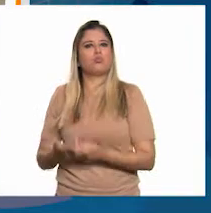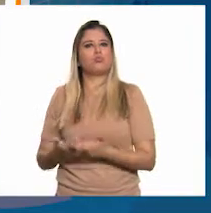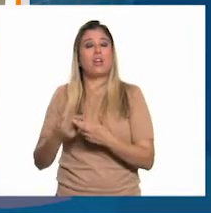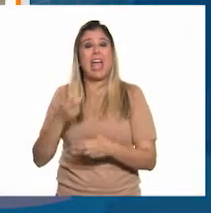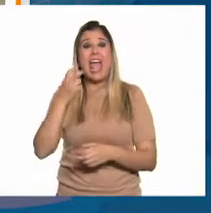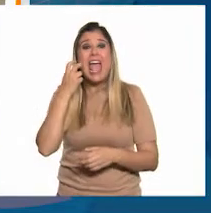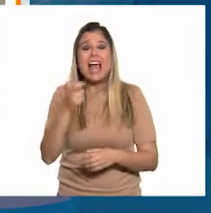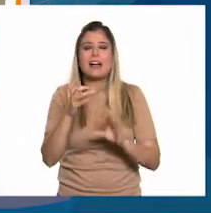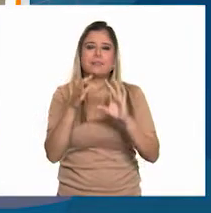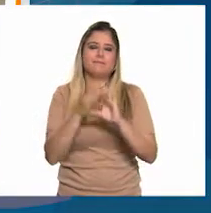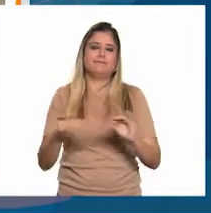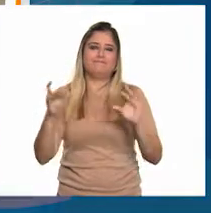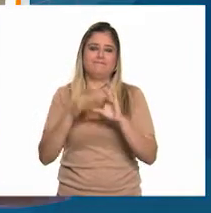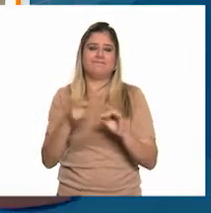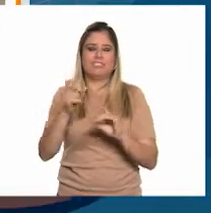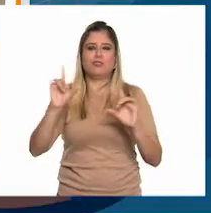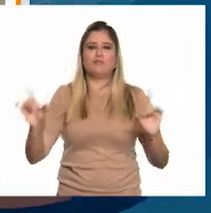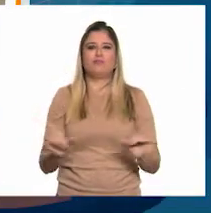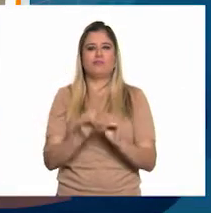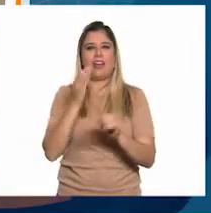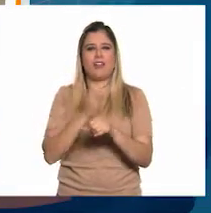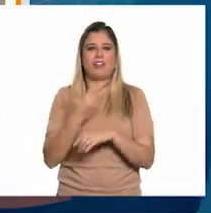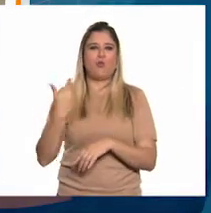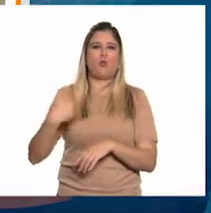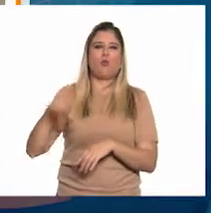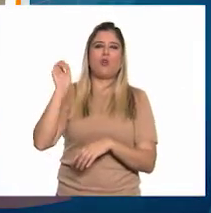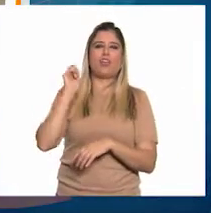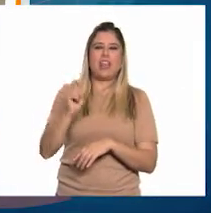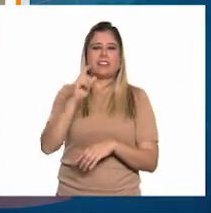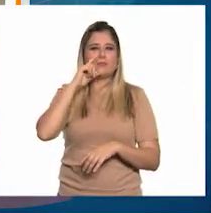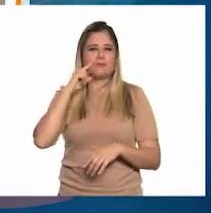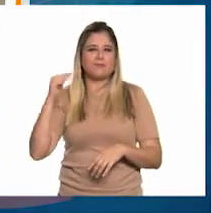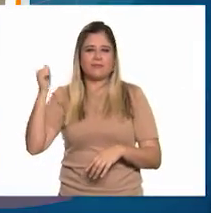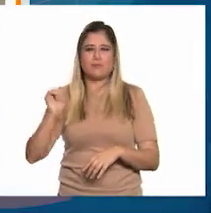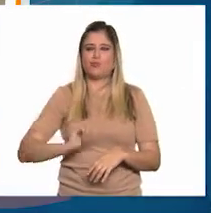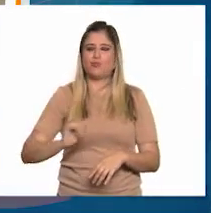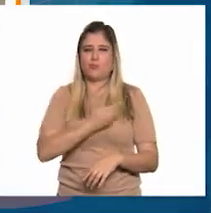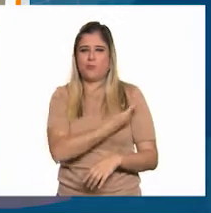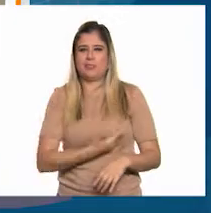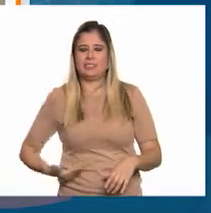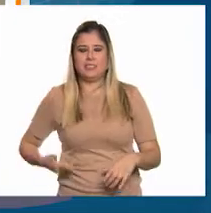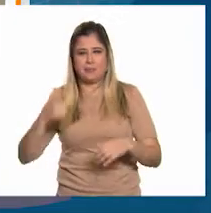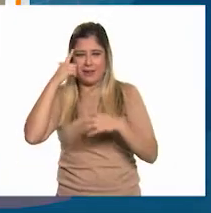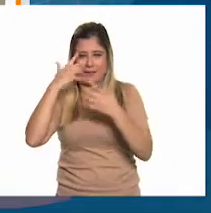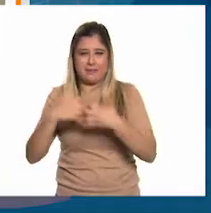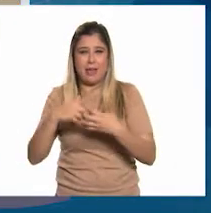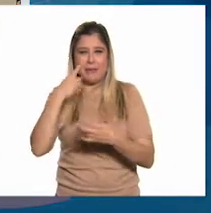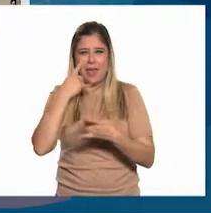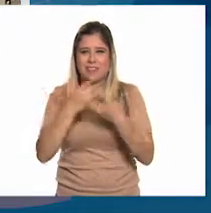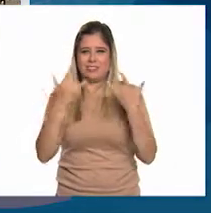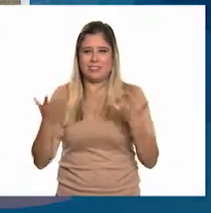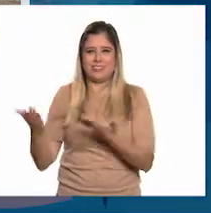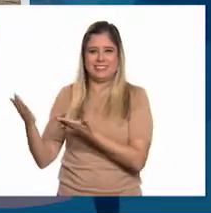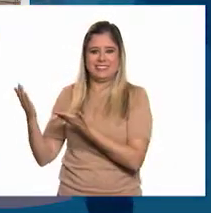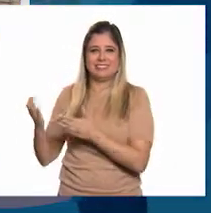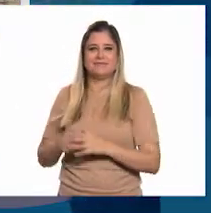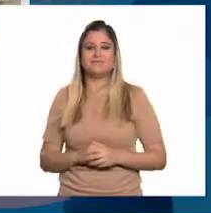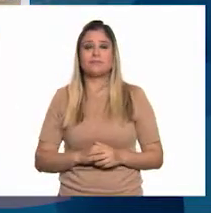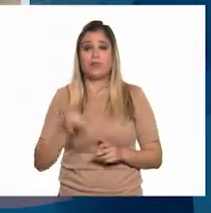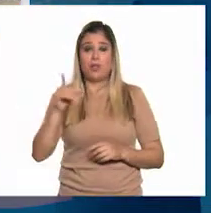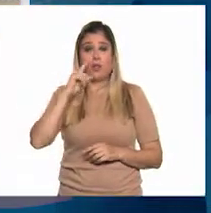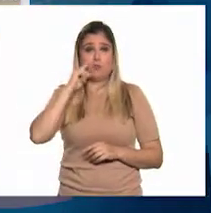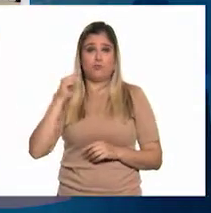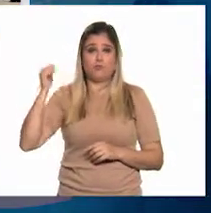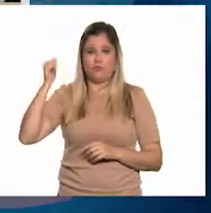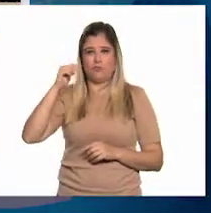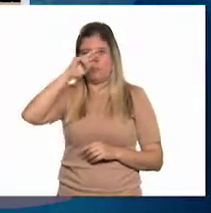definición y así se sintetiza lo que fue el porfiriato en términos industriales. Esta es la historia. Cuando Porfirio Díaz